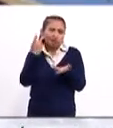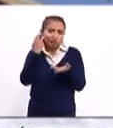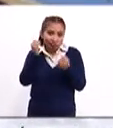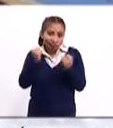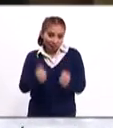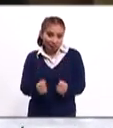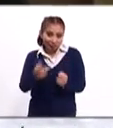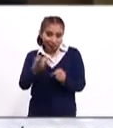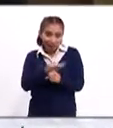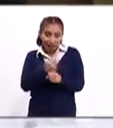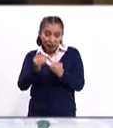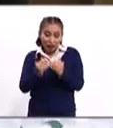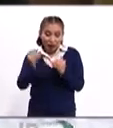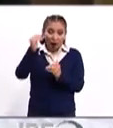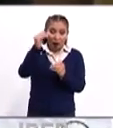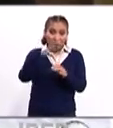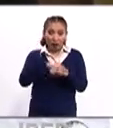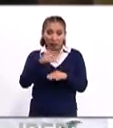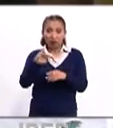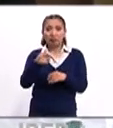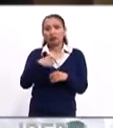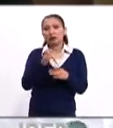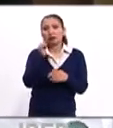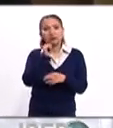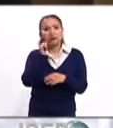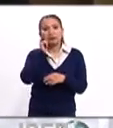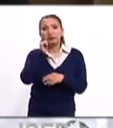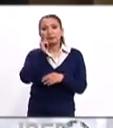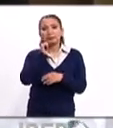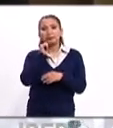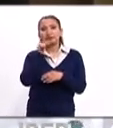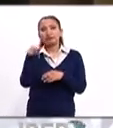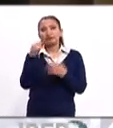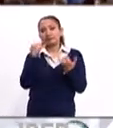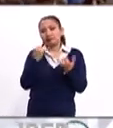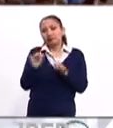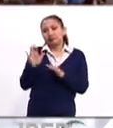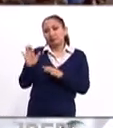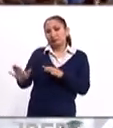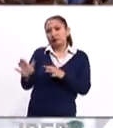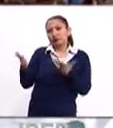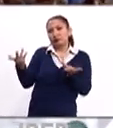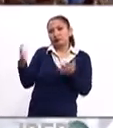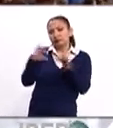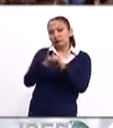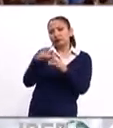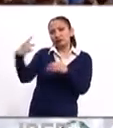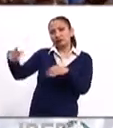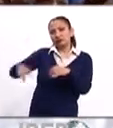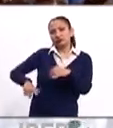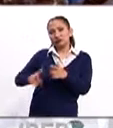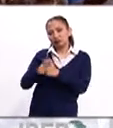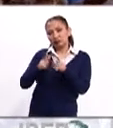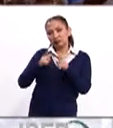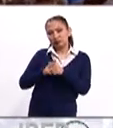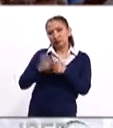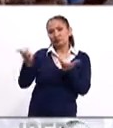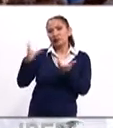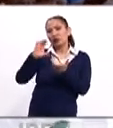asegurar que esto fuera a suceder, porque al final de cuentas, bueno, independientemente de la filiación conservadora de algunos